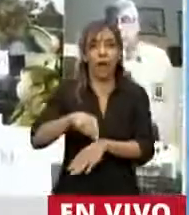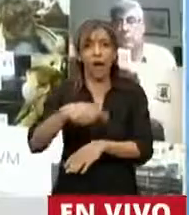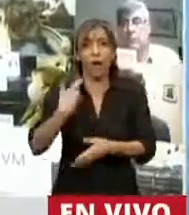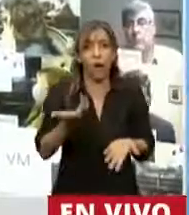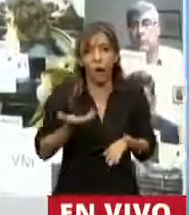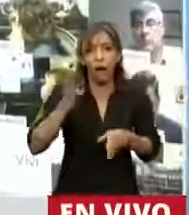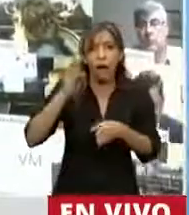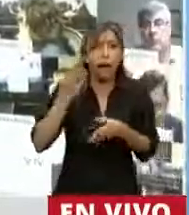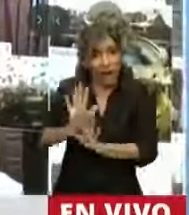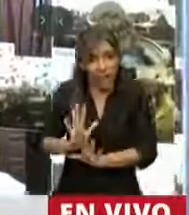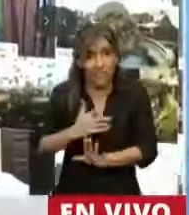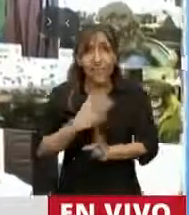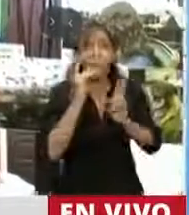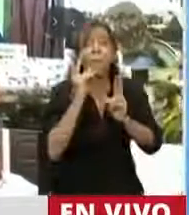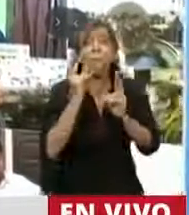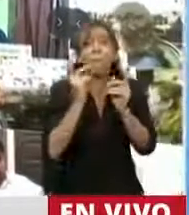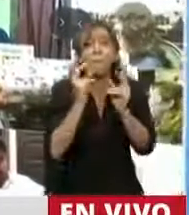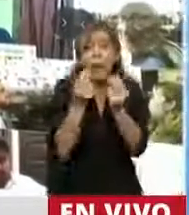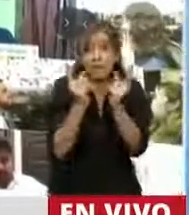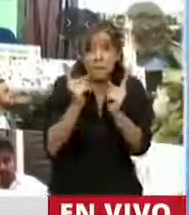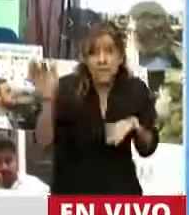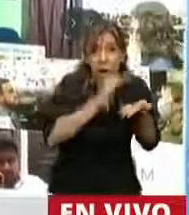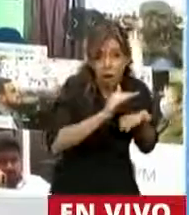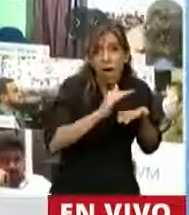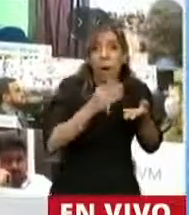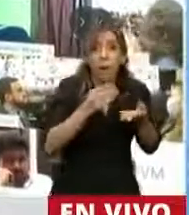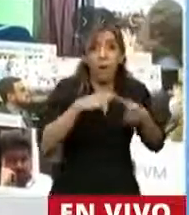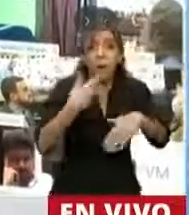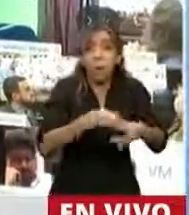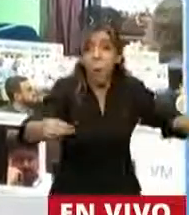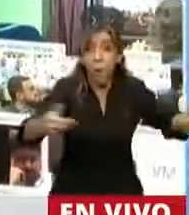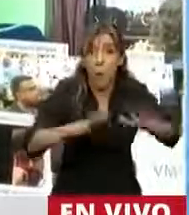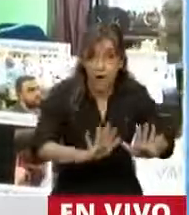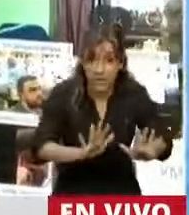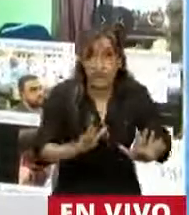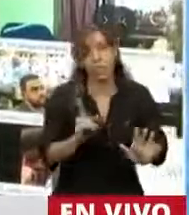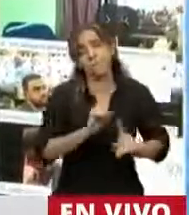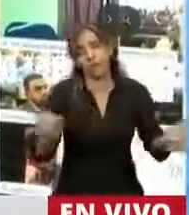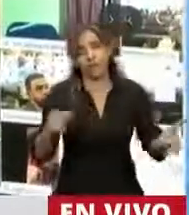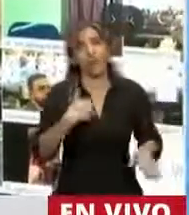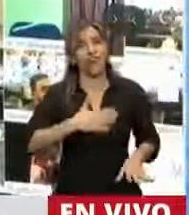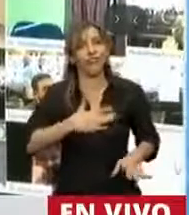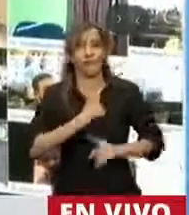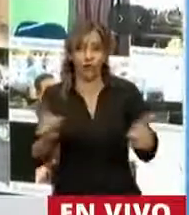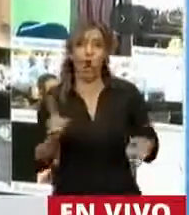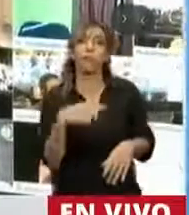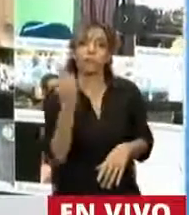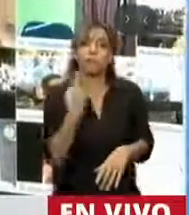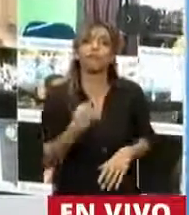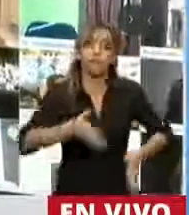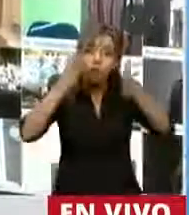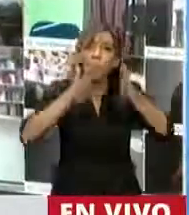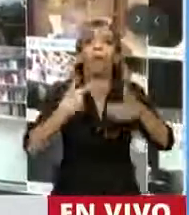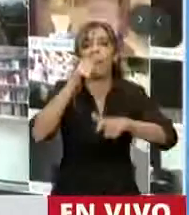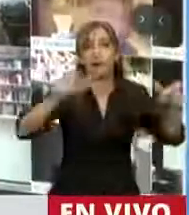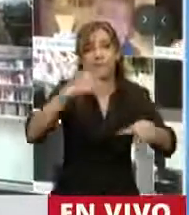financiar la fuga de capitales en la Argentina. Pero asumimos un compromiso con el pueblo argentino que nos votó para que resolvamos ese problema